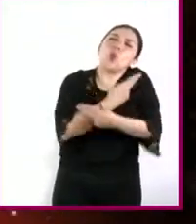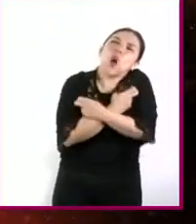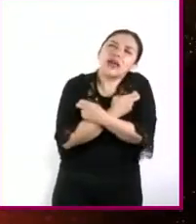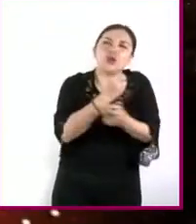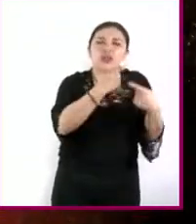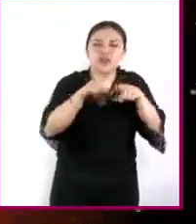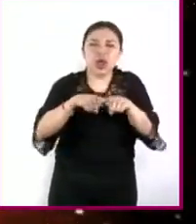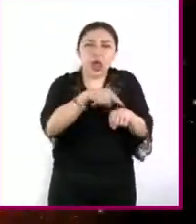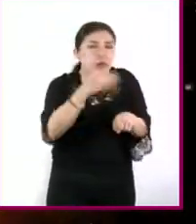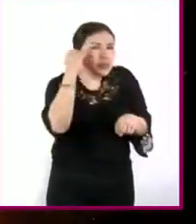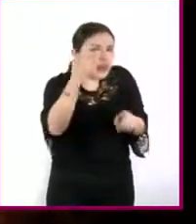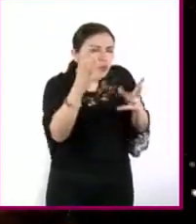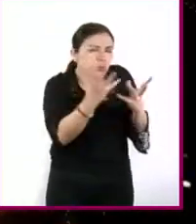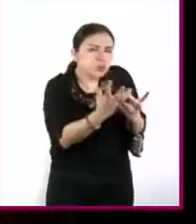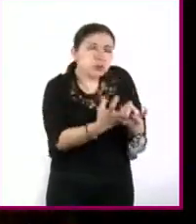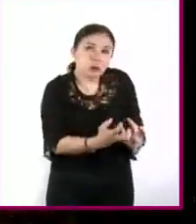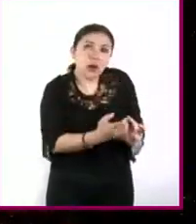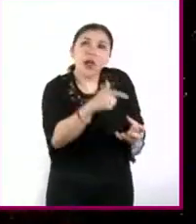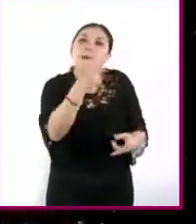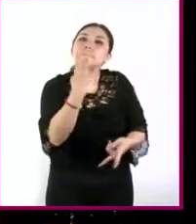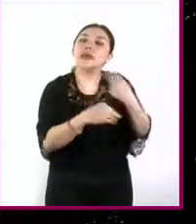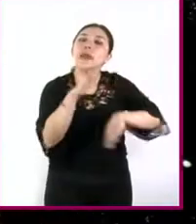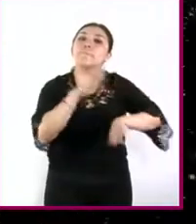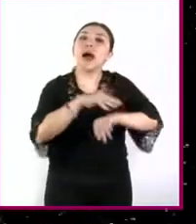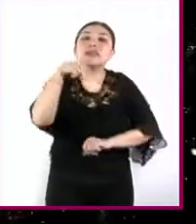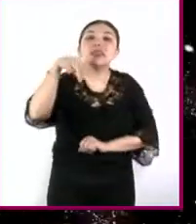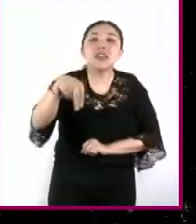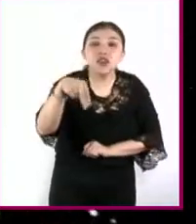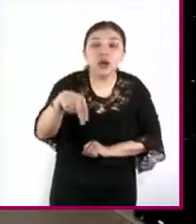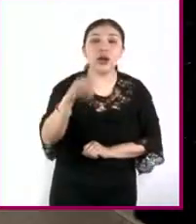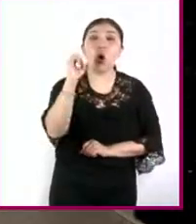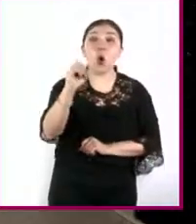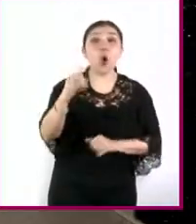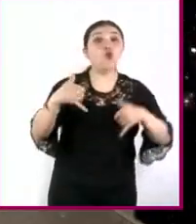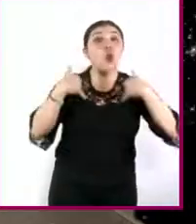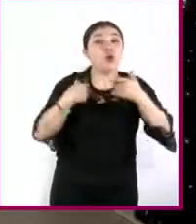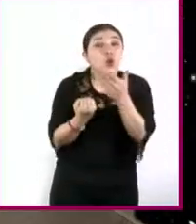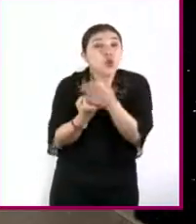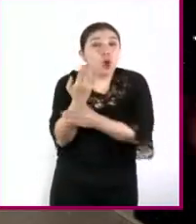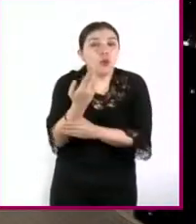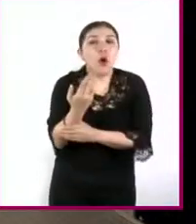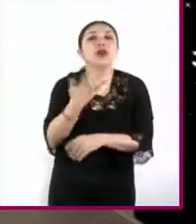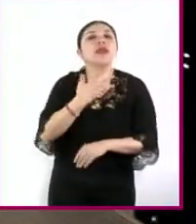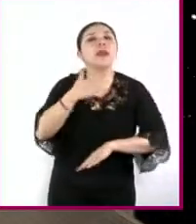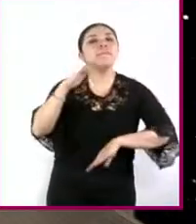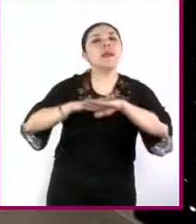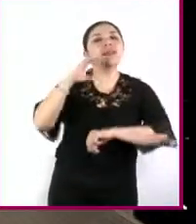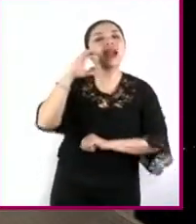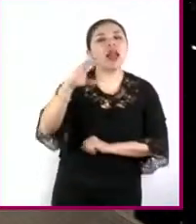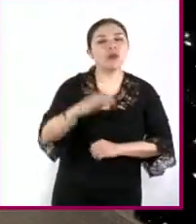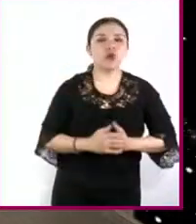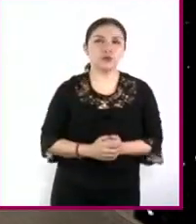más nitrógeno entre menos tiempo tenga más carbono y la fuerza nuclear fuerte